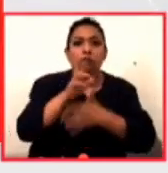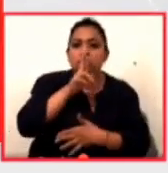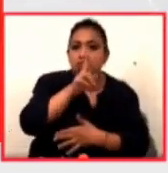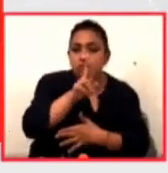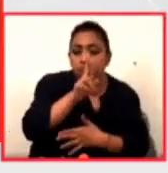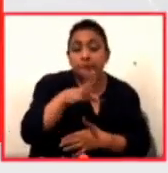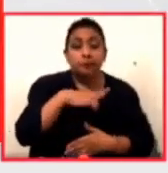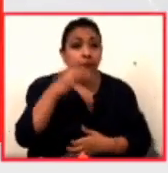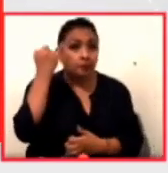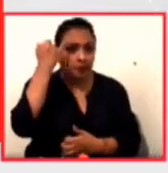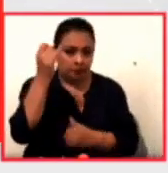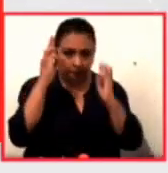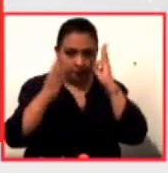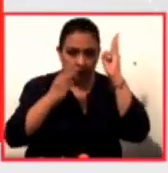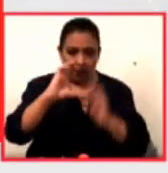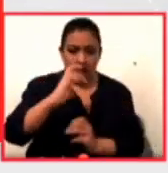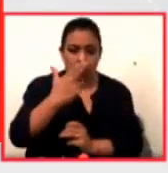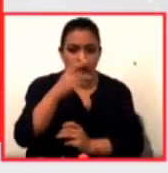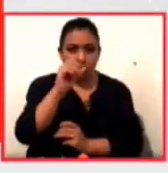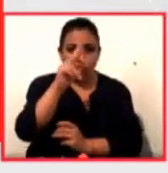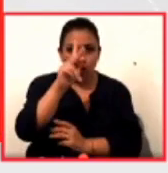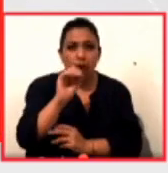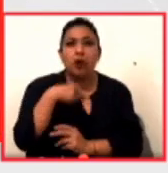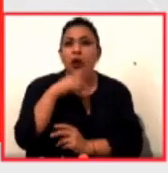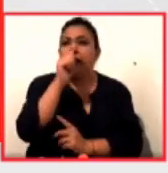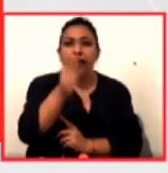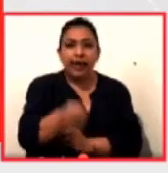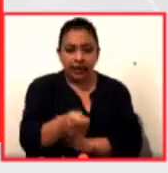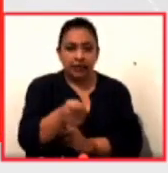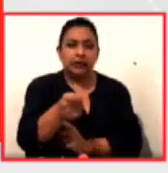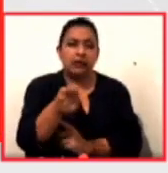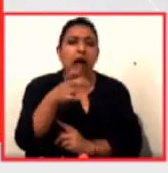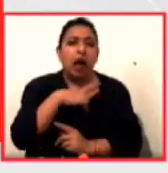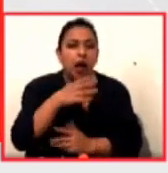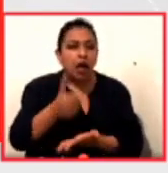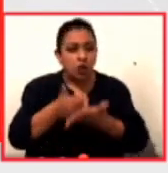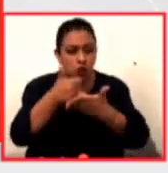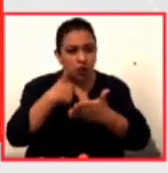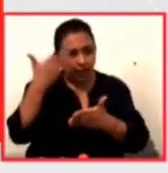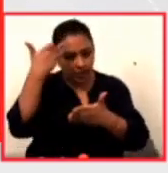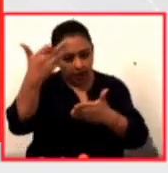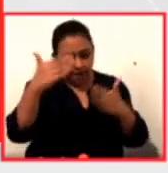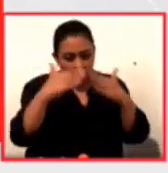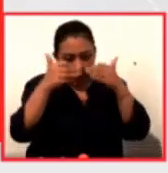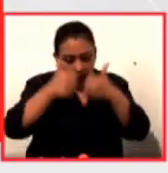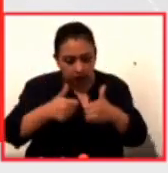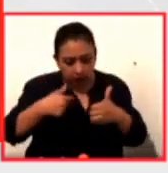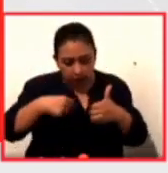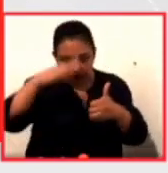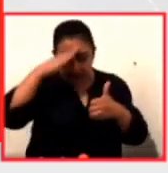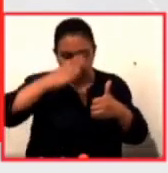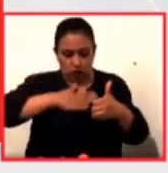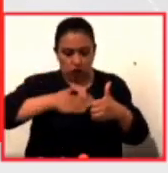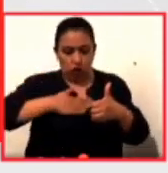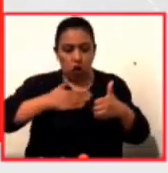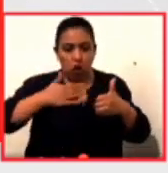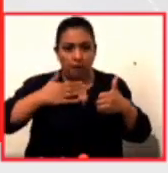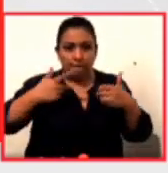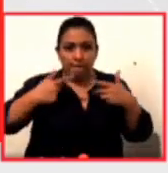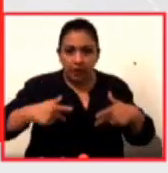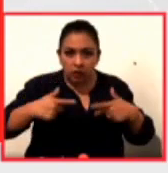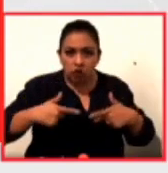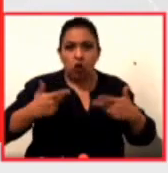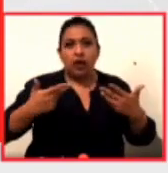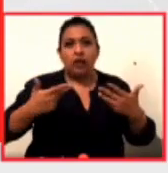Museo del Chopo es usar este tiempo para pensar, para pensarnos como seres en sociedad y como seres